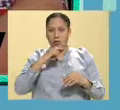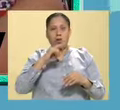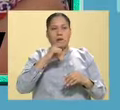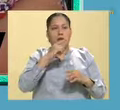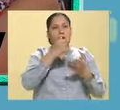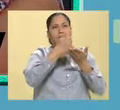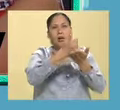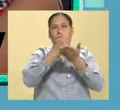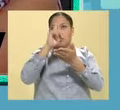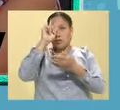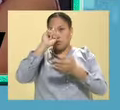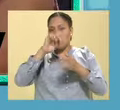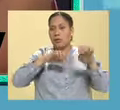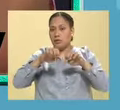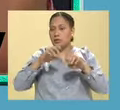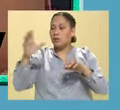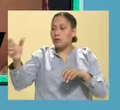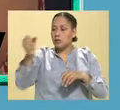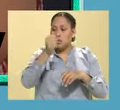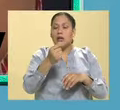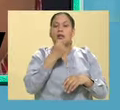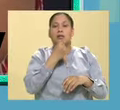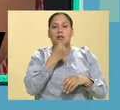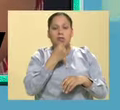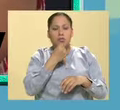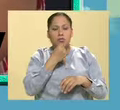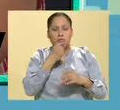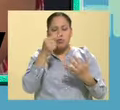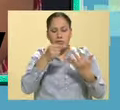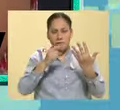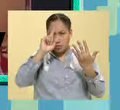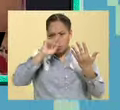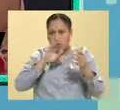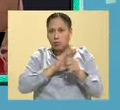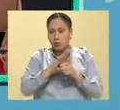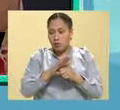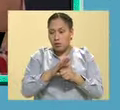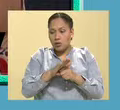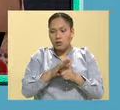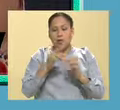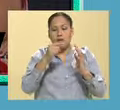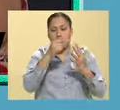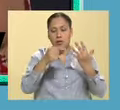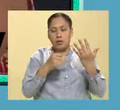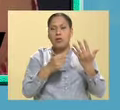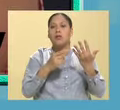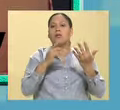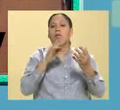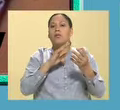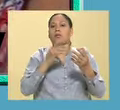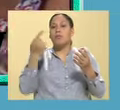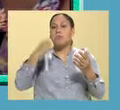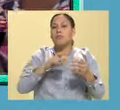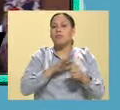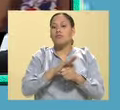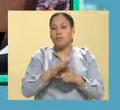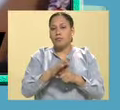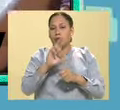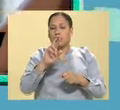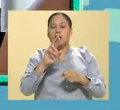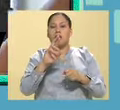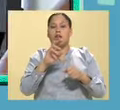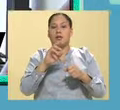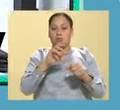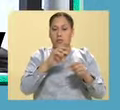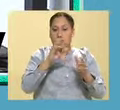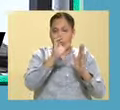para contratar a un menor? ¿Qué es lo recomendable? ¿Contratarlo bajo qué régimen? Bueno, y ahora también la nueva ley nos